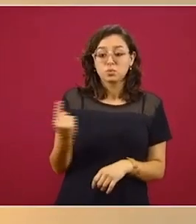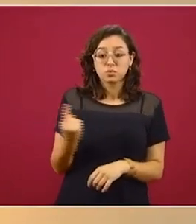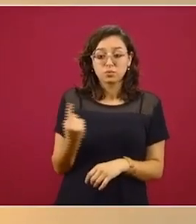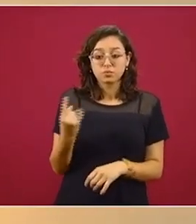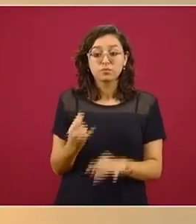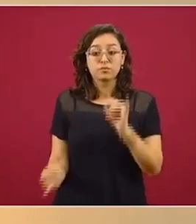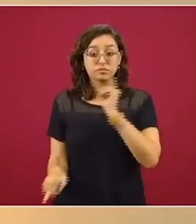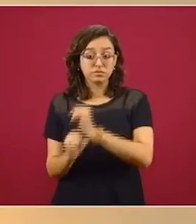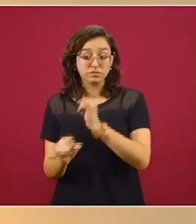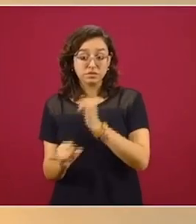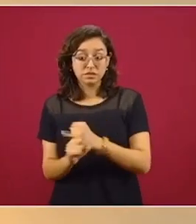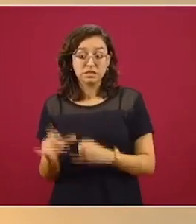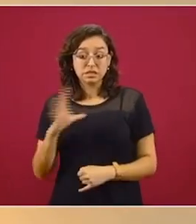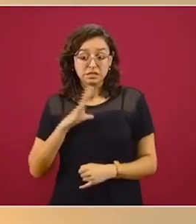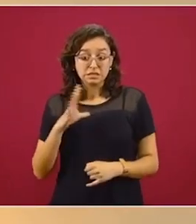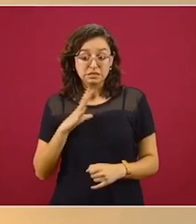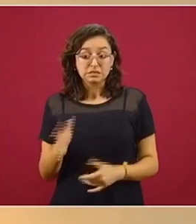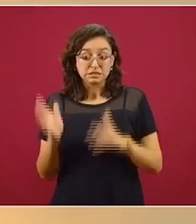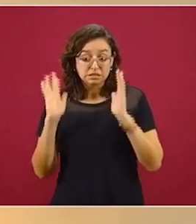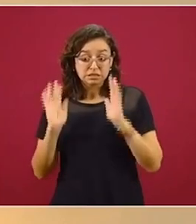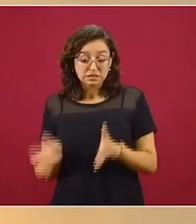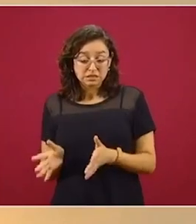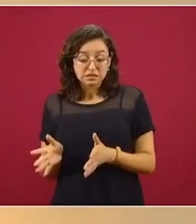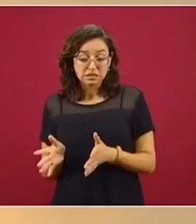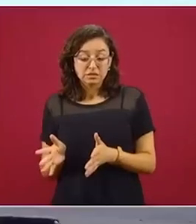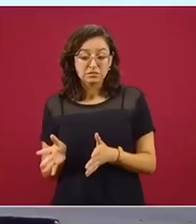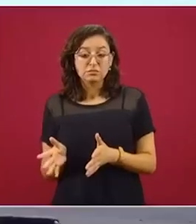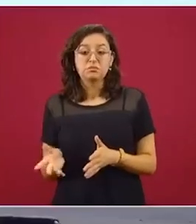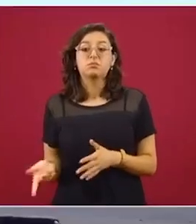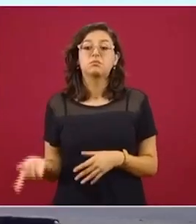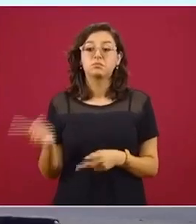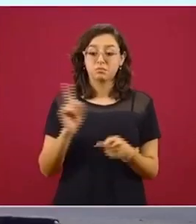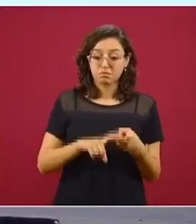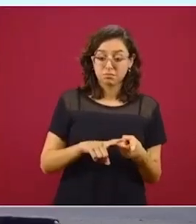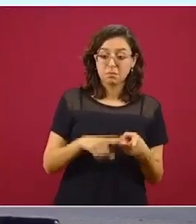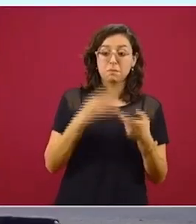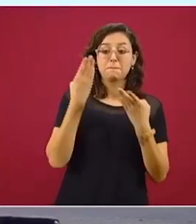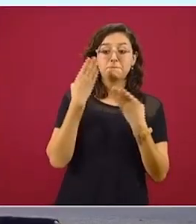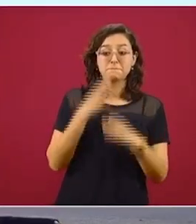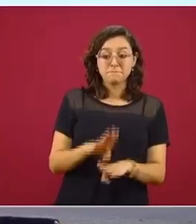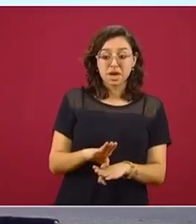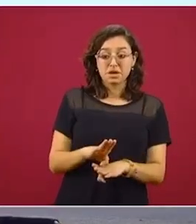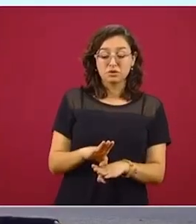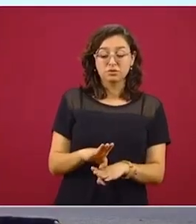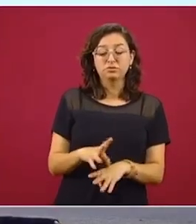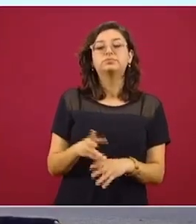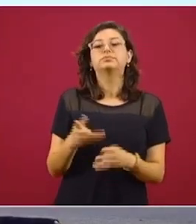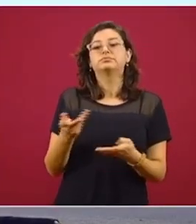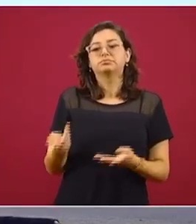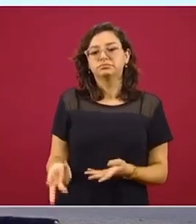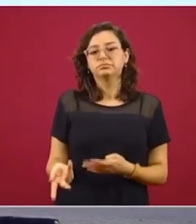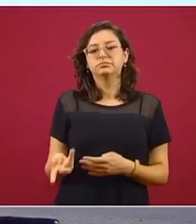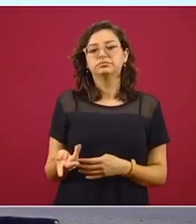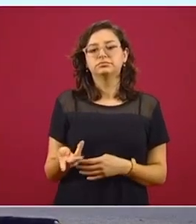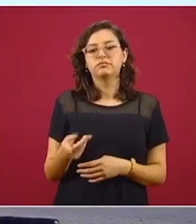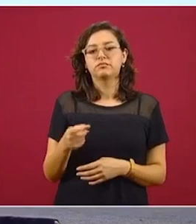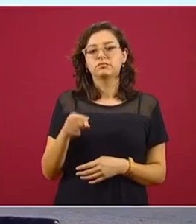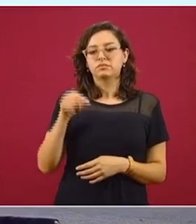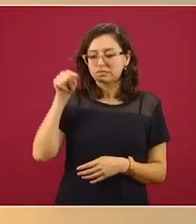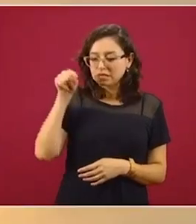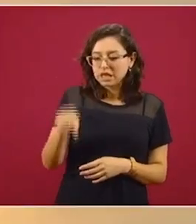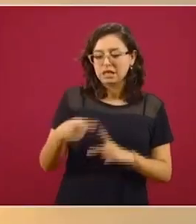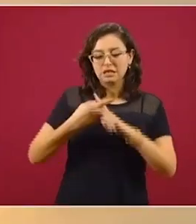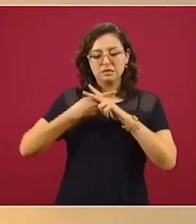Internet en estos puntos y con el servicio bancario se da pauta a que sean el